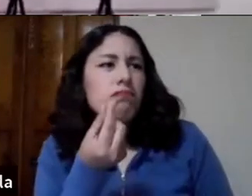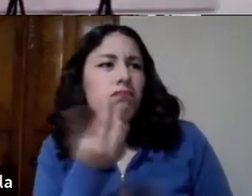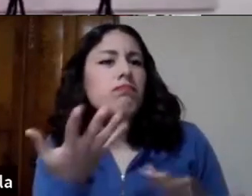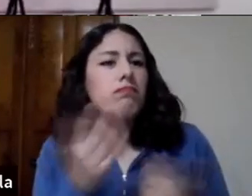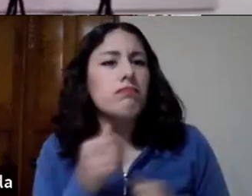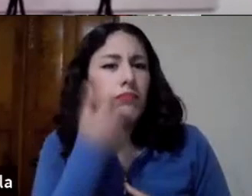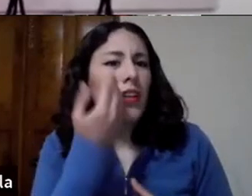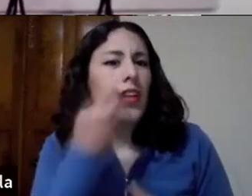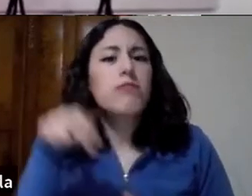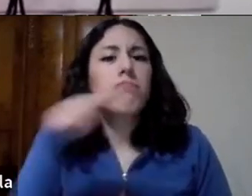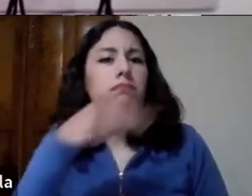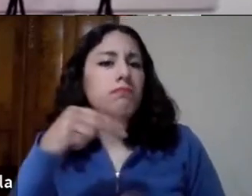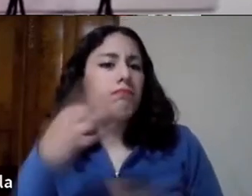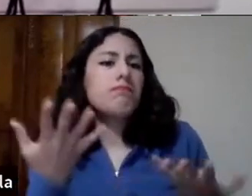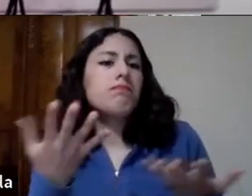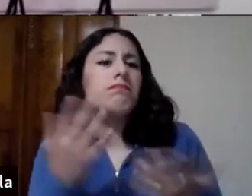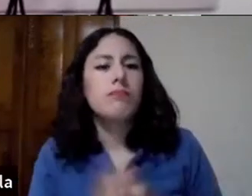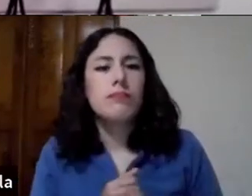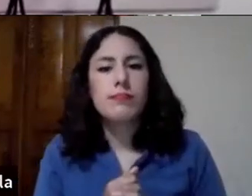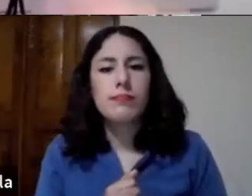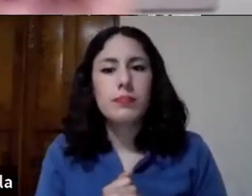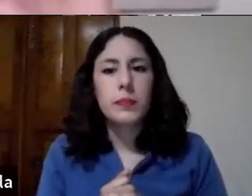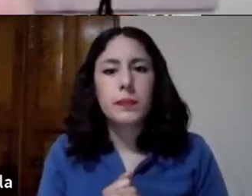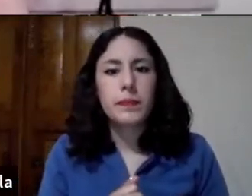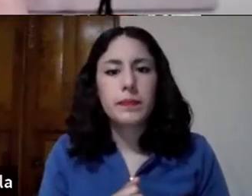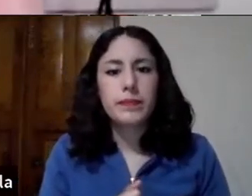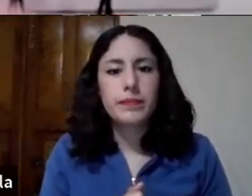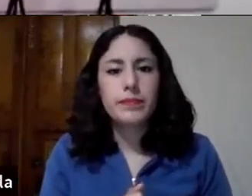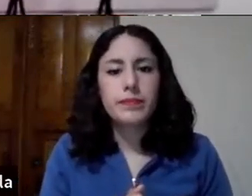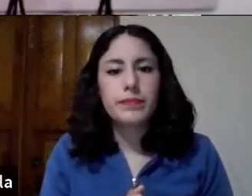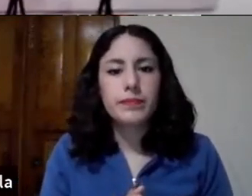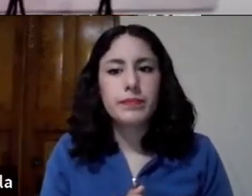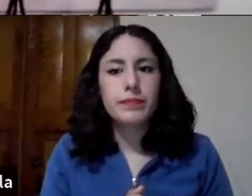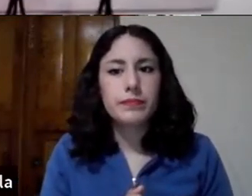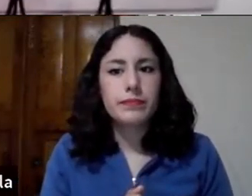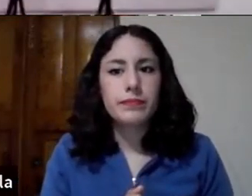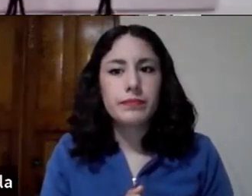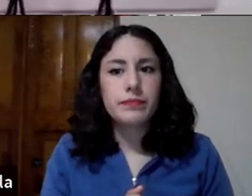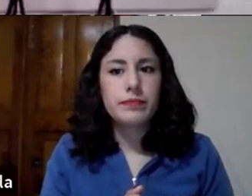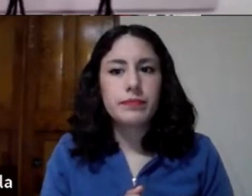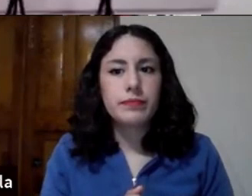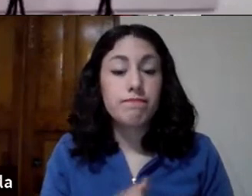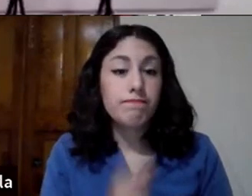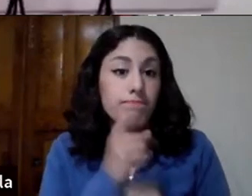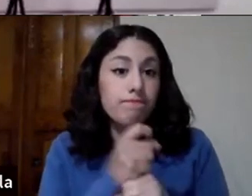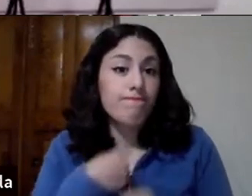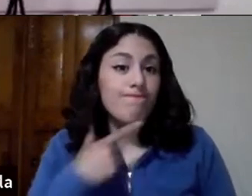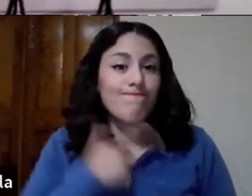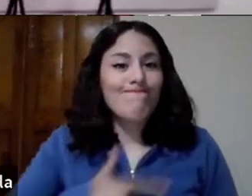y lo primero que me gusta de Abraham